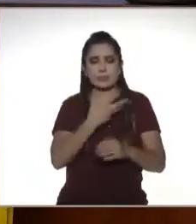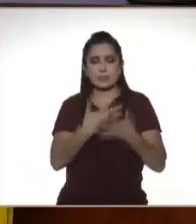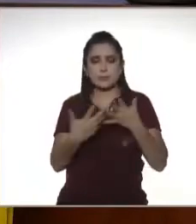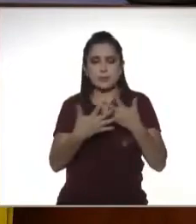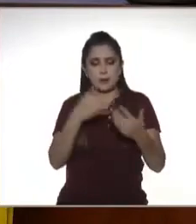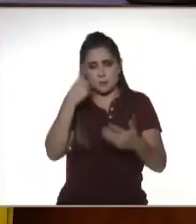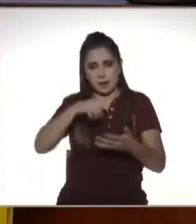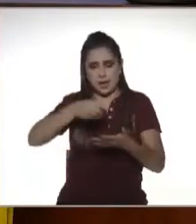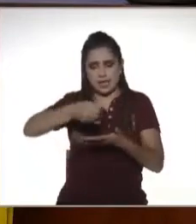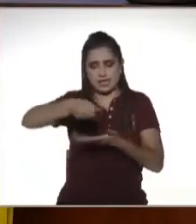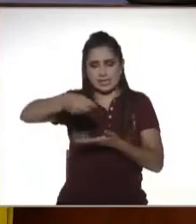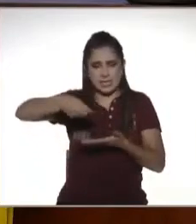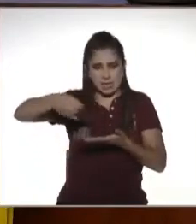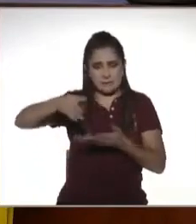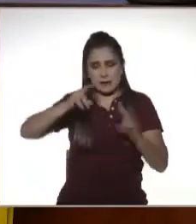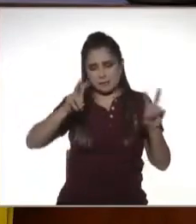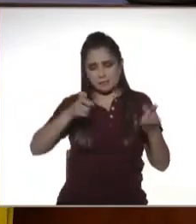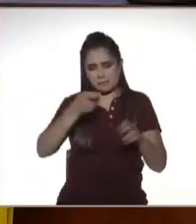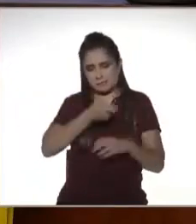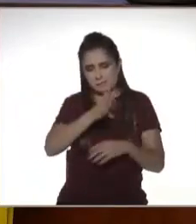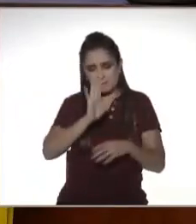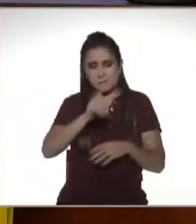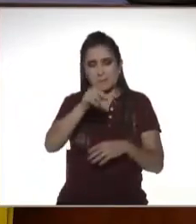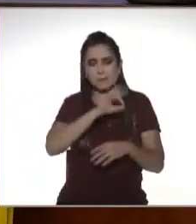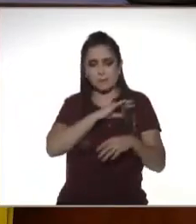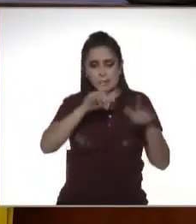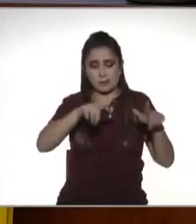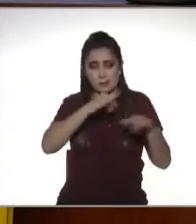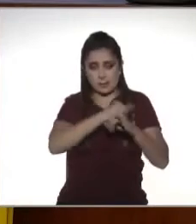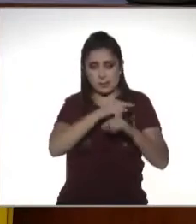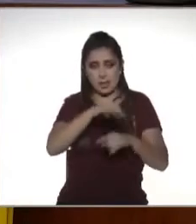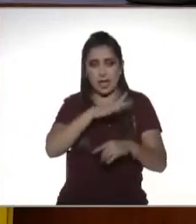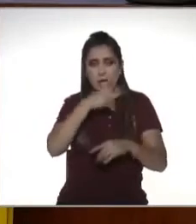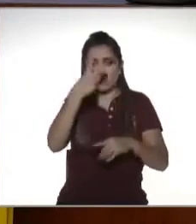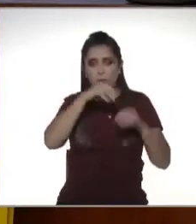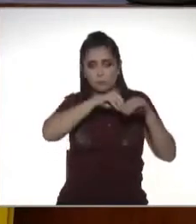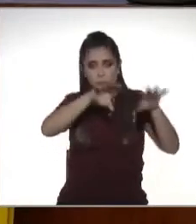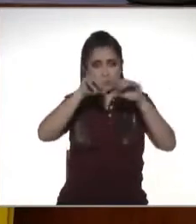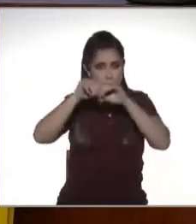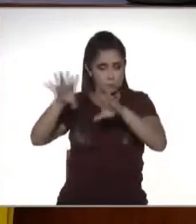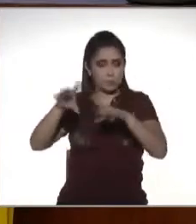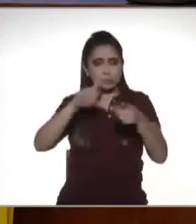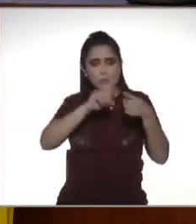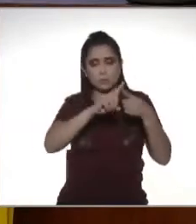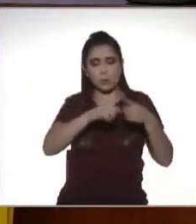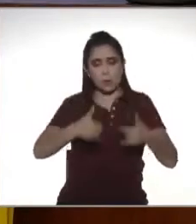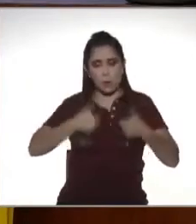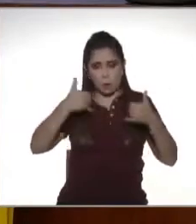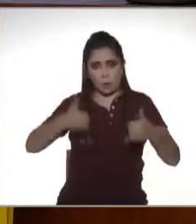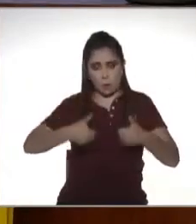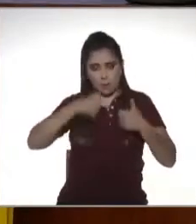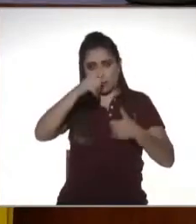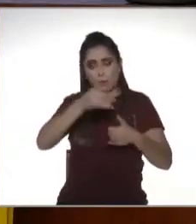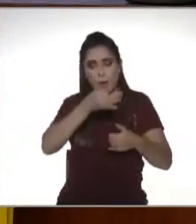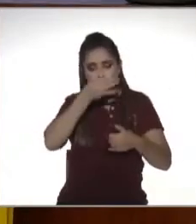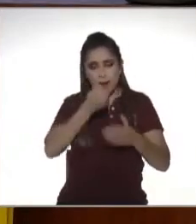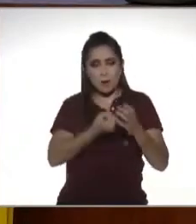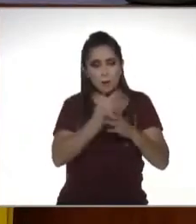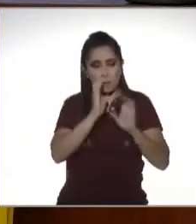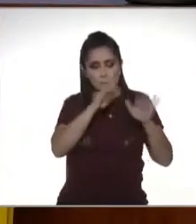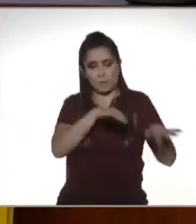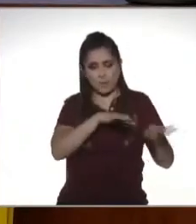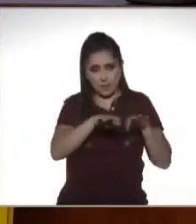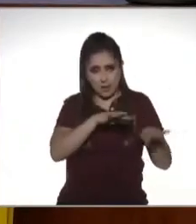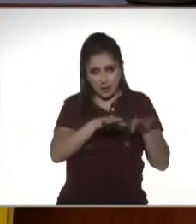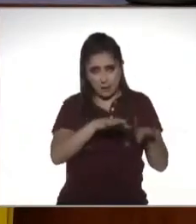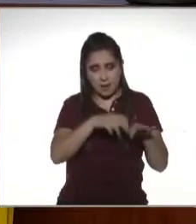ahí podrán encontrar en esta plataforma dos publicaciones una referente justamente a los jóvenes que se van a incorporar a la vida